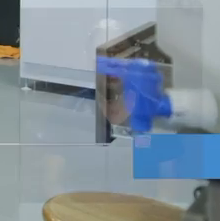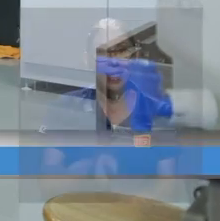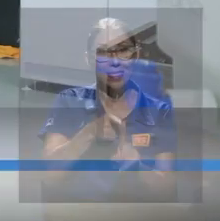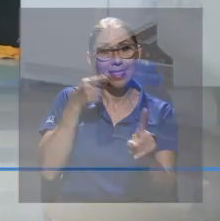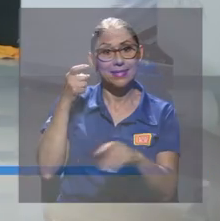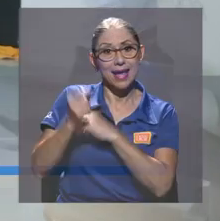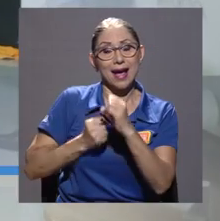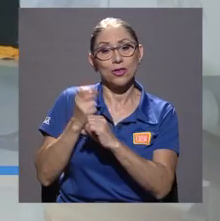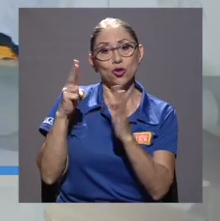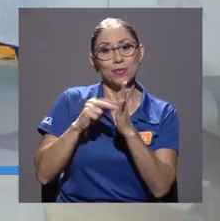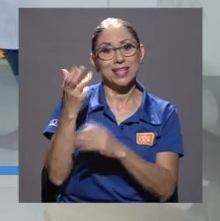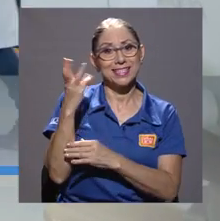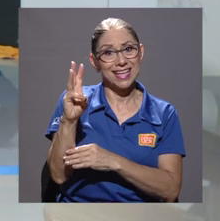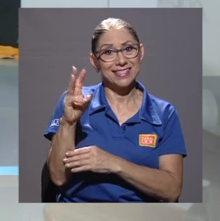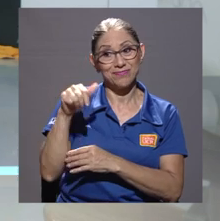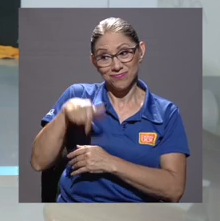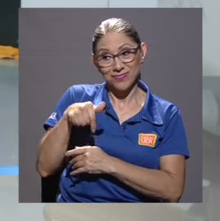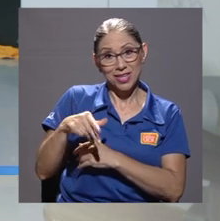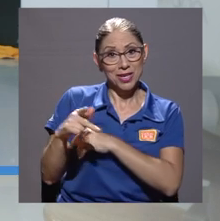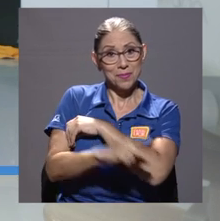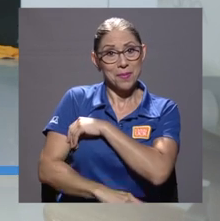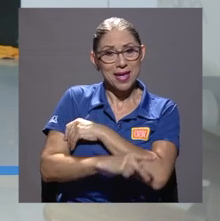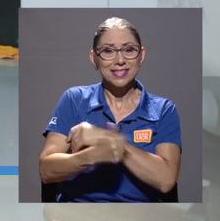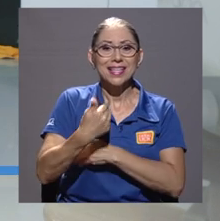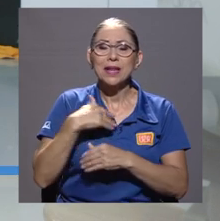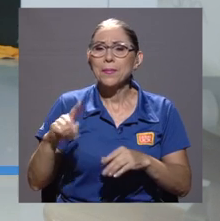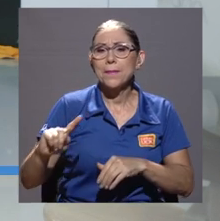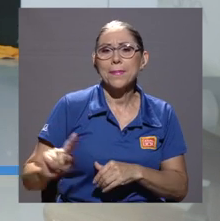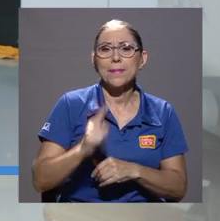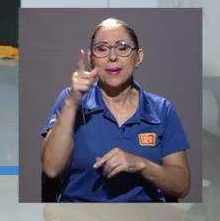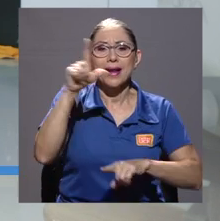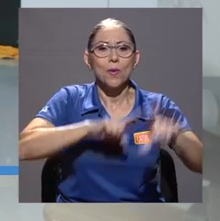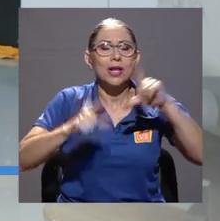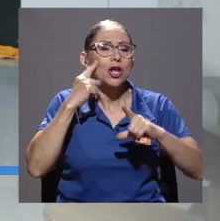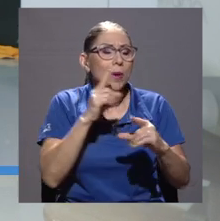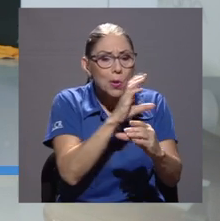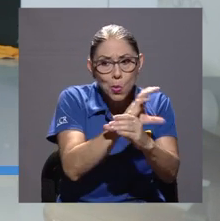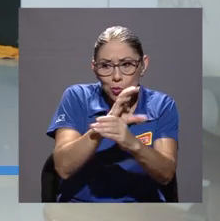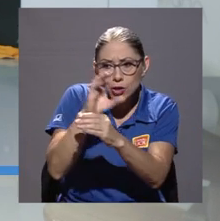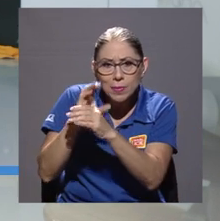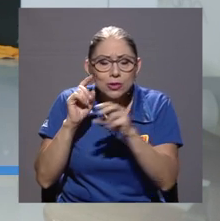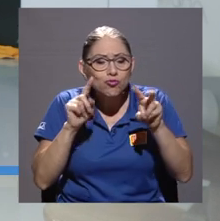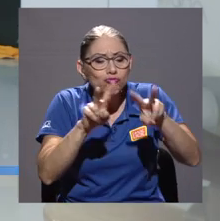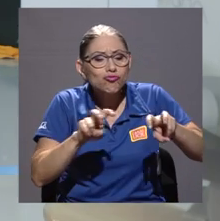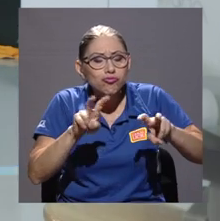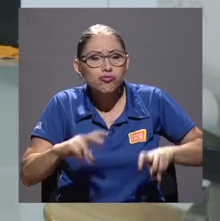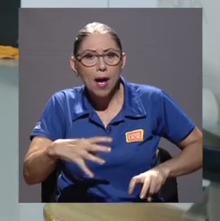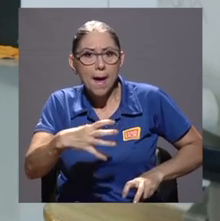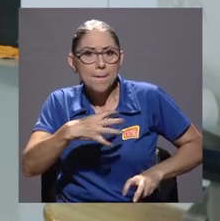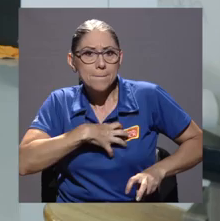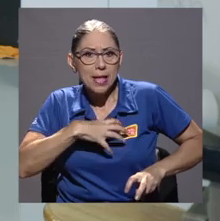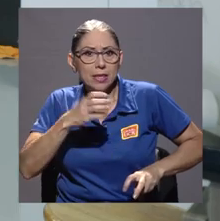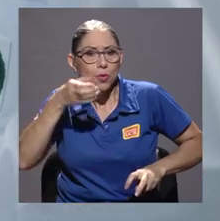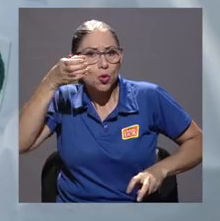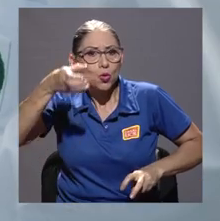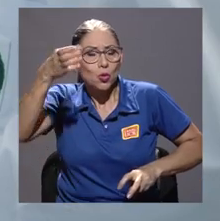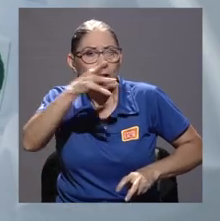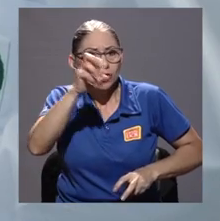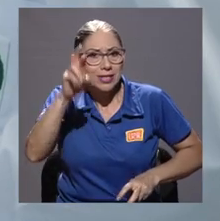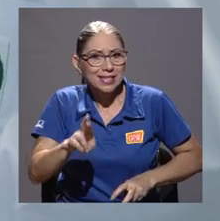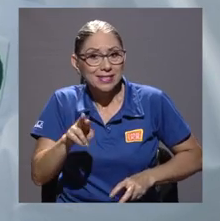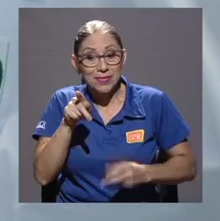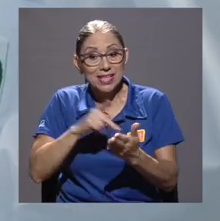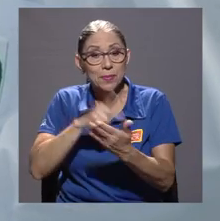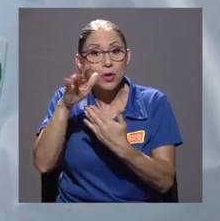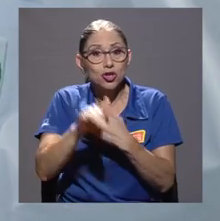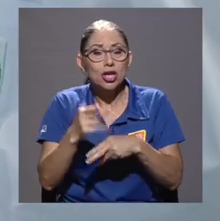Desde el 2016, el país cuenta con el primer laboratorio dedicado a la conservación y el análisis del patrimonio cultural costarricense. Este